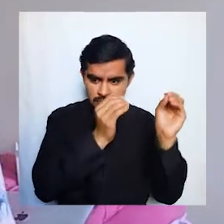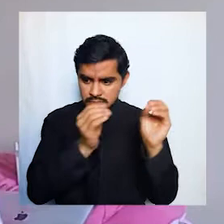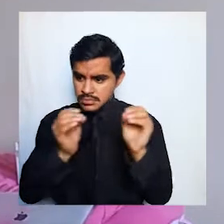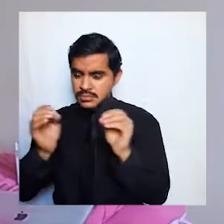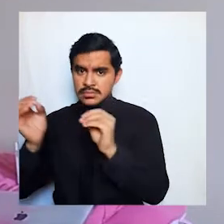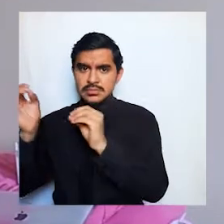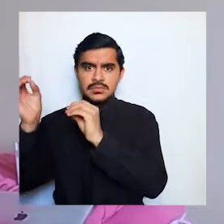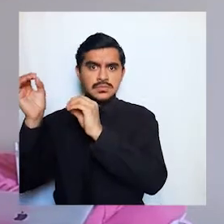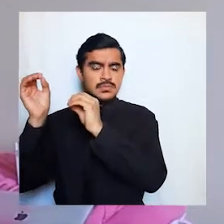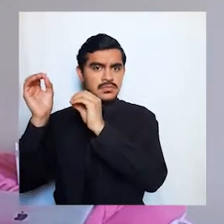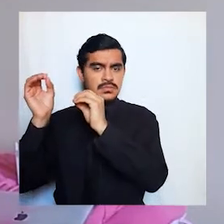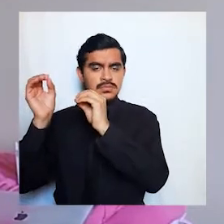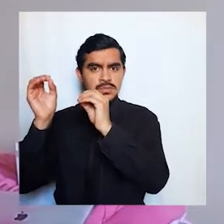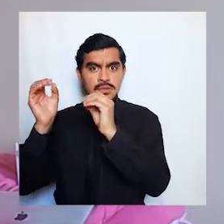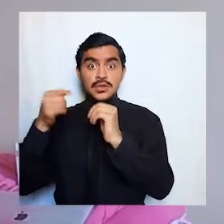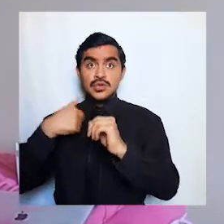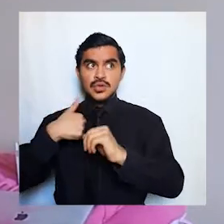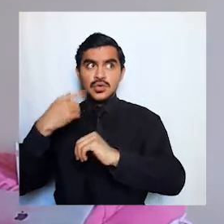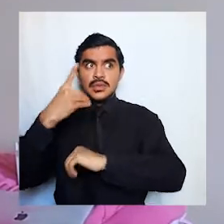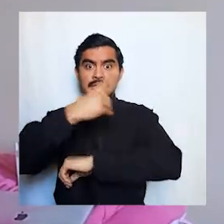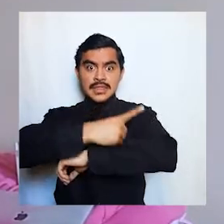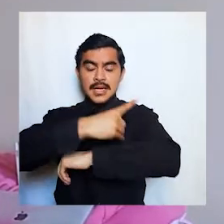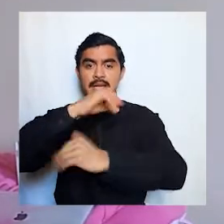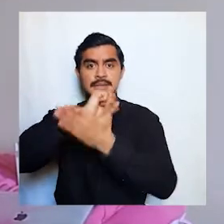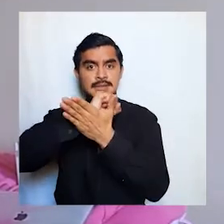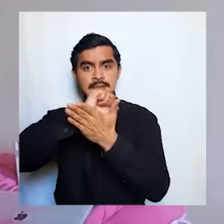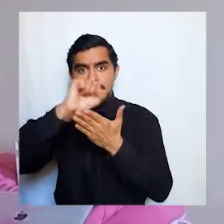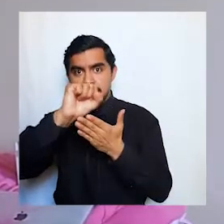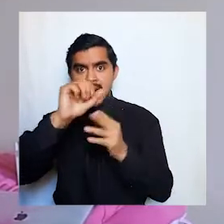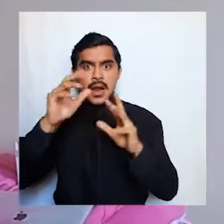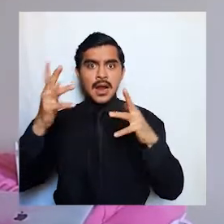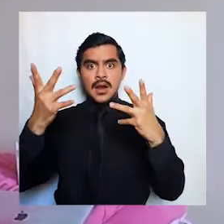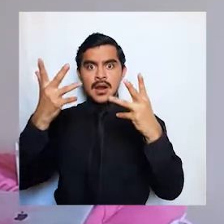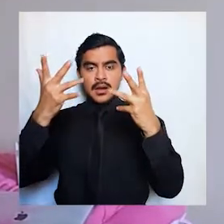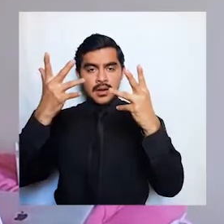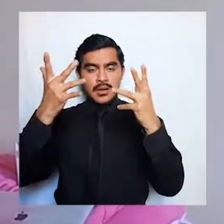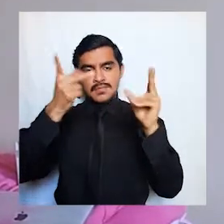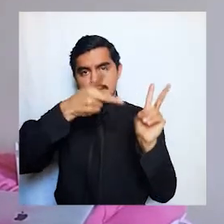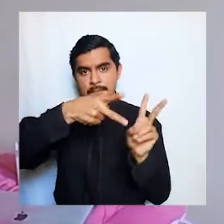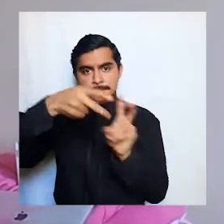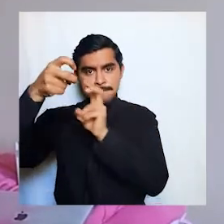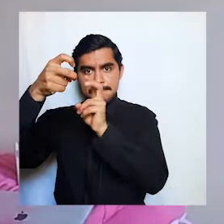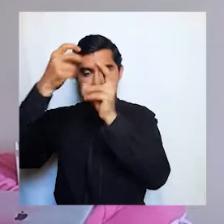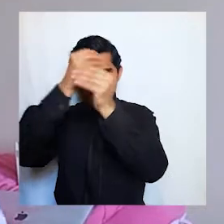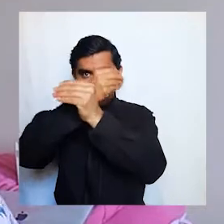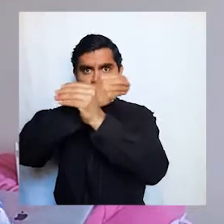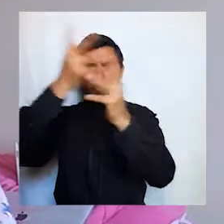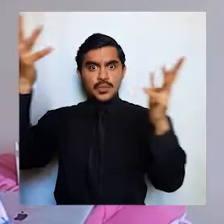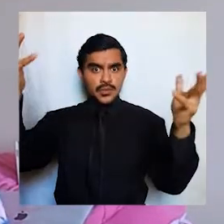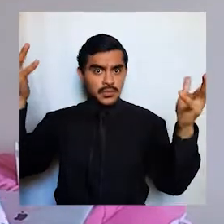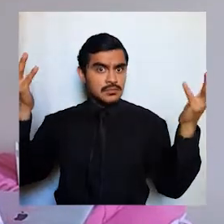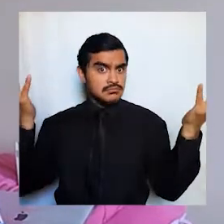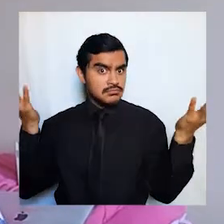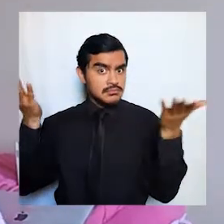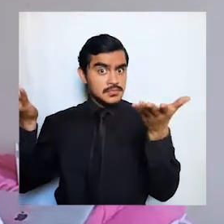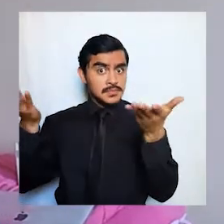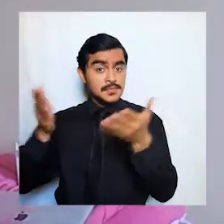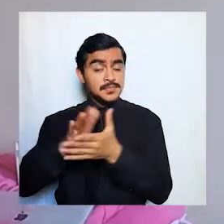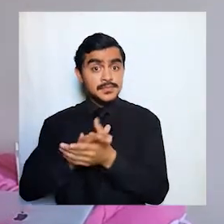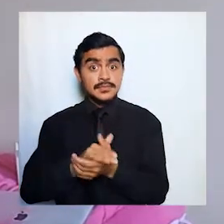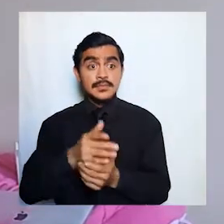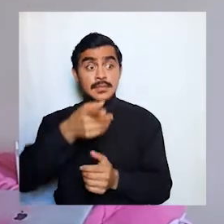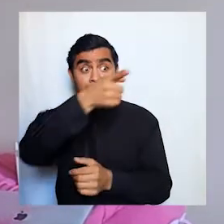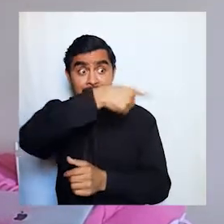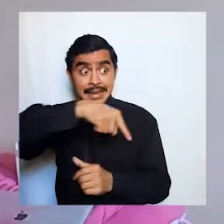saber más o menos qué días de la semana vas a estar subiendo algo a tu perfil y por qué es esto porque así la